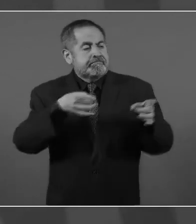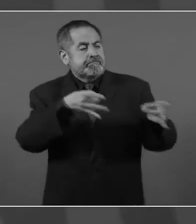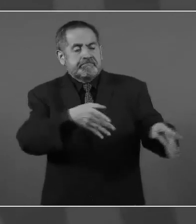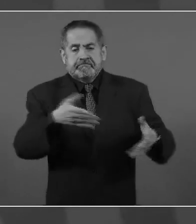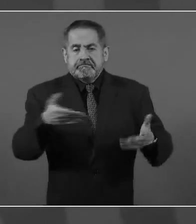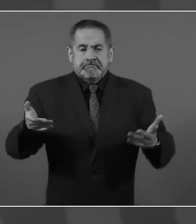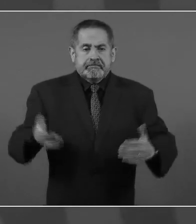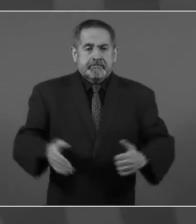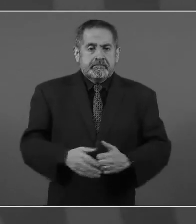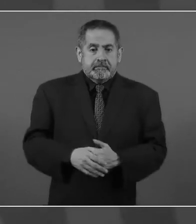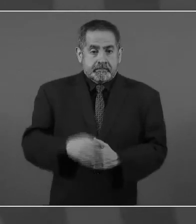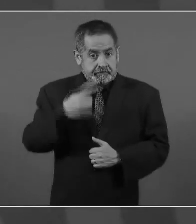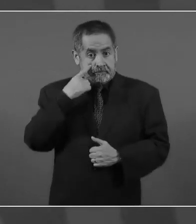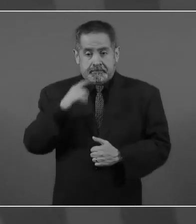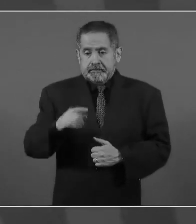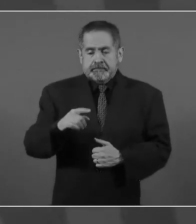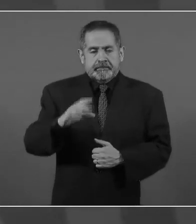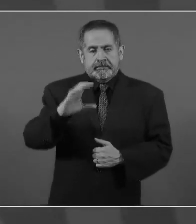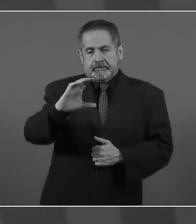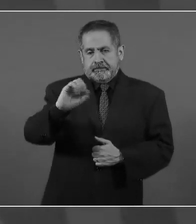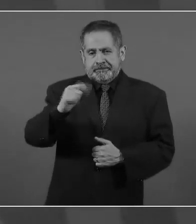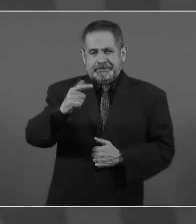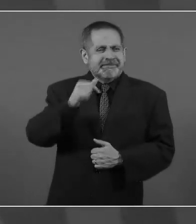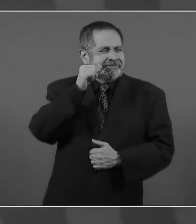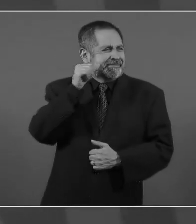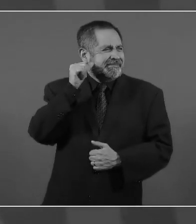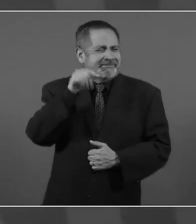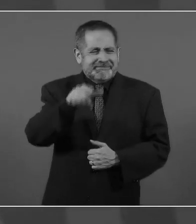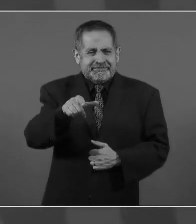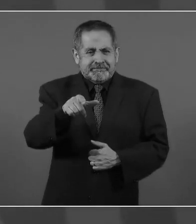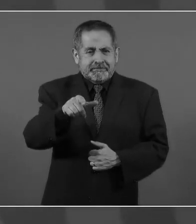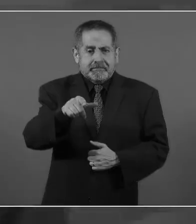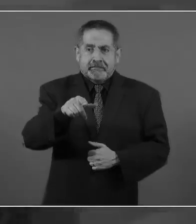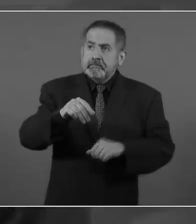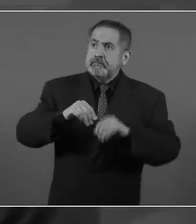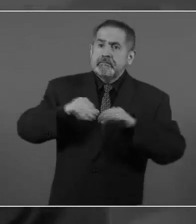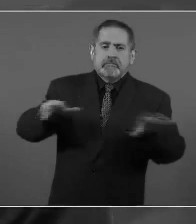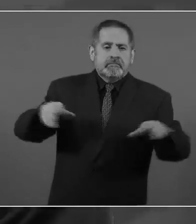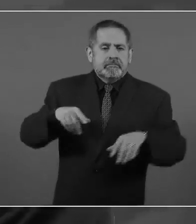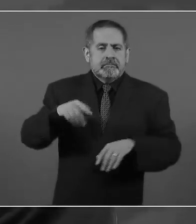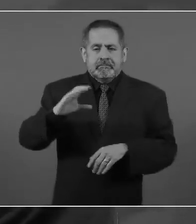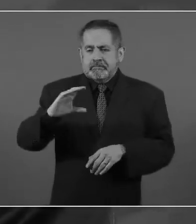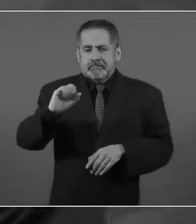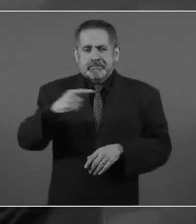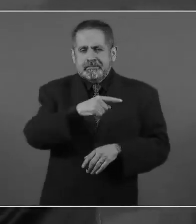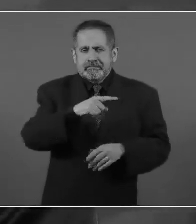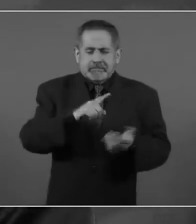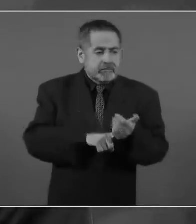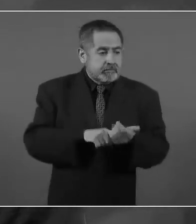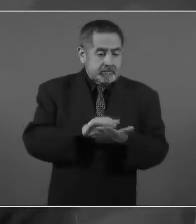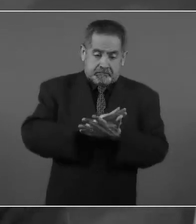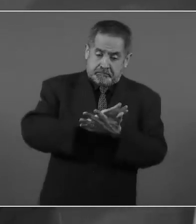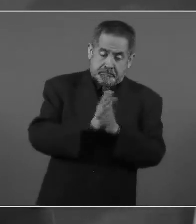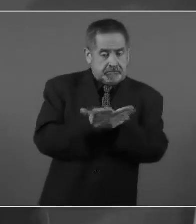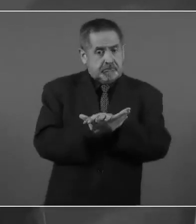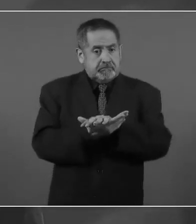Ahora Salinas, ayer se da a conocer que ya se volvió español,